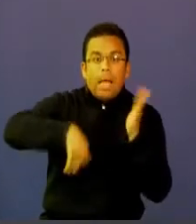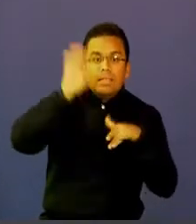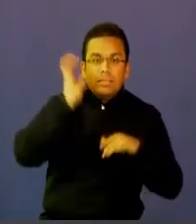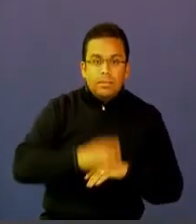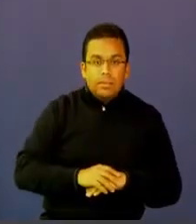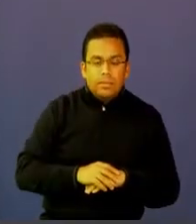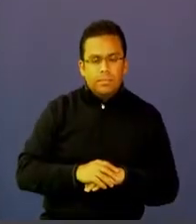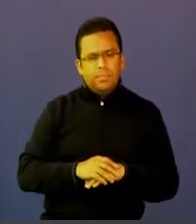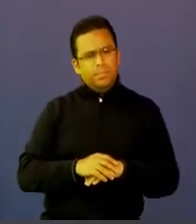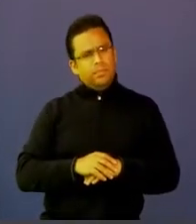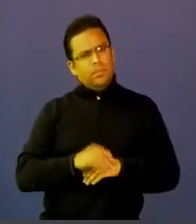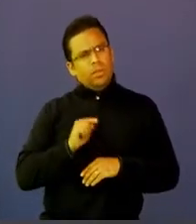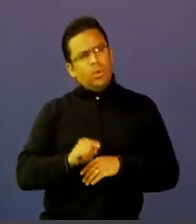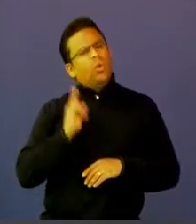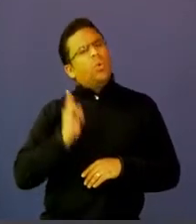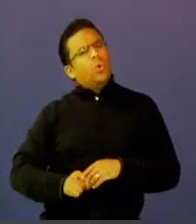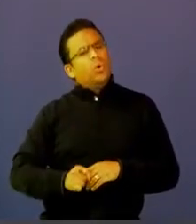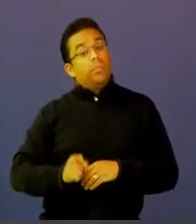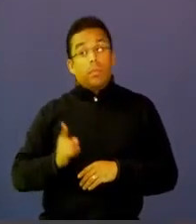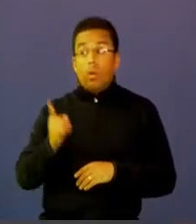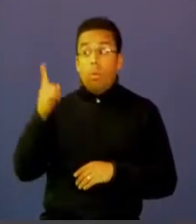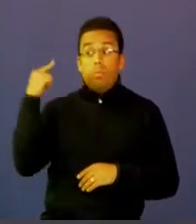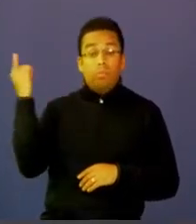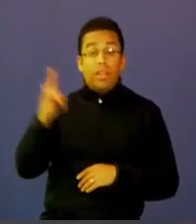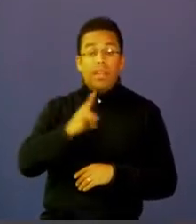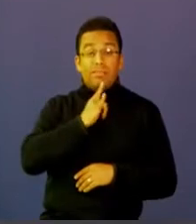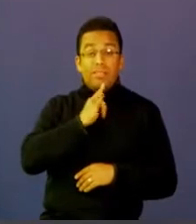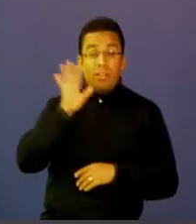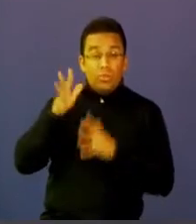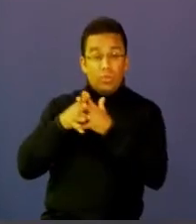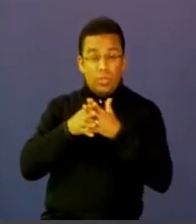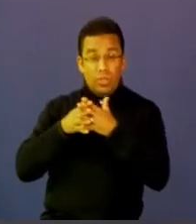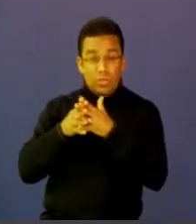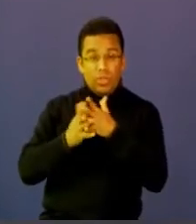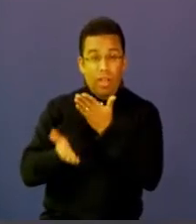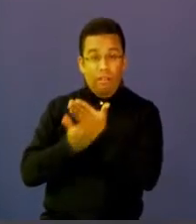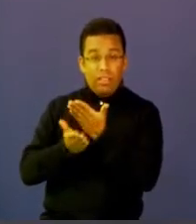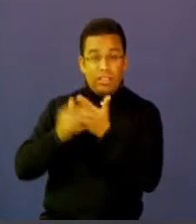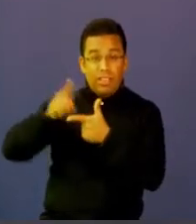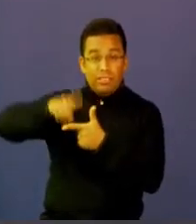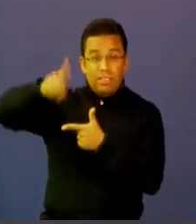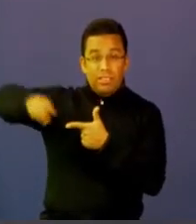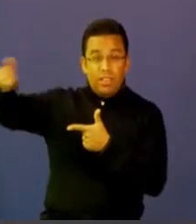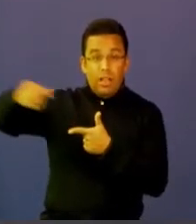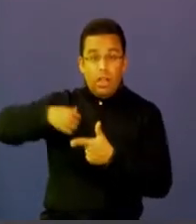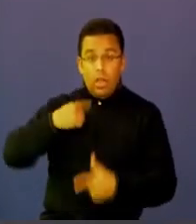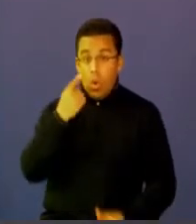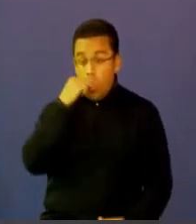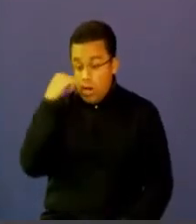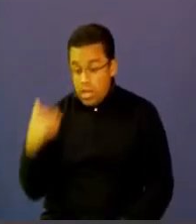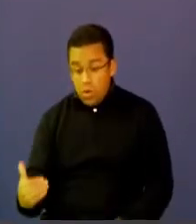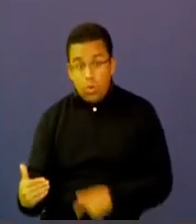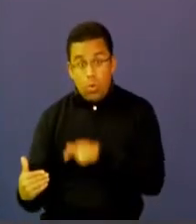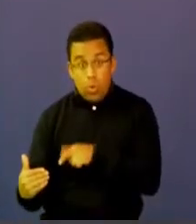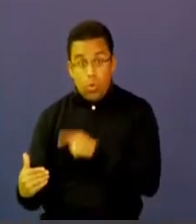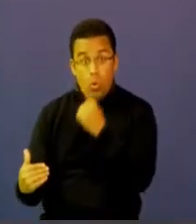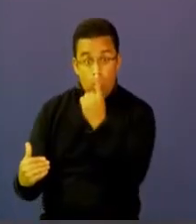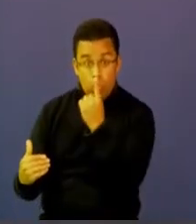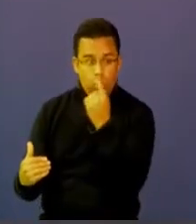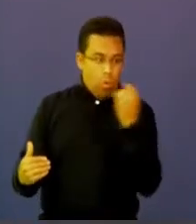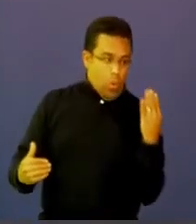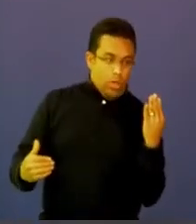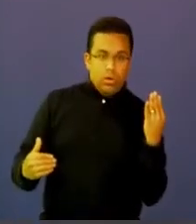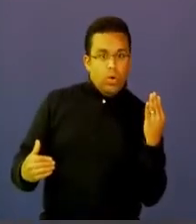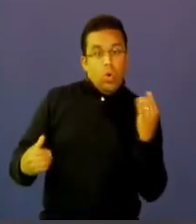Estadísticas recientes de Estados Unidos han encontrado que uno de cada cuatro niños permanece conectado a su teléfono inteligente todo el día.